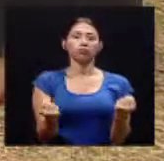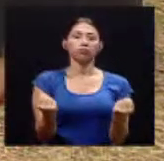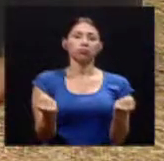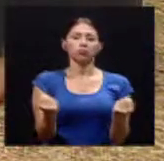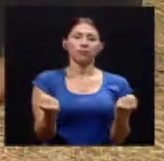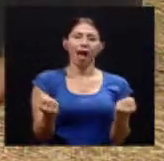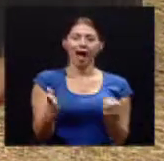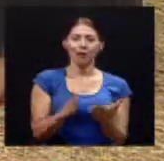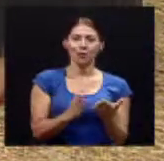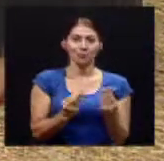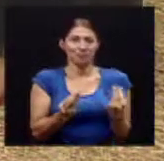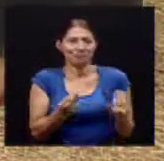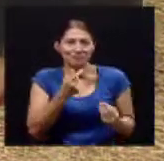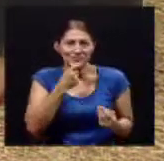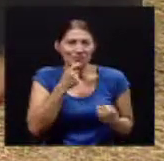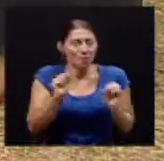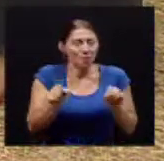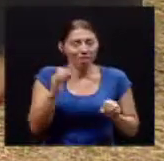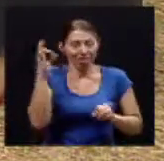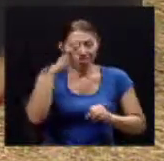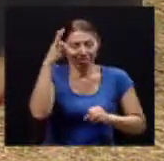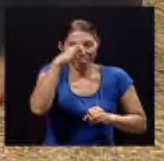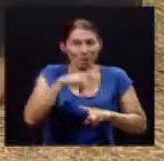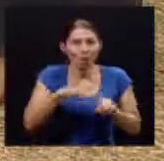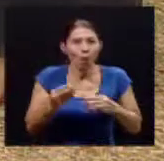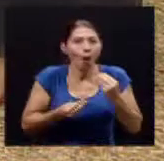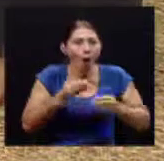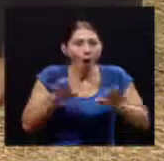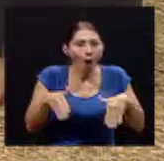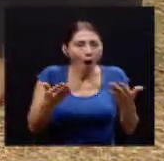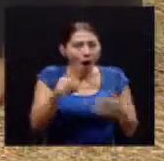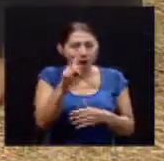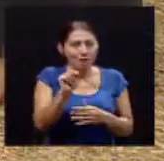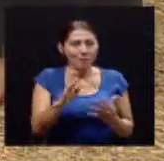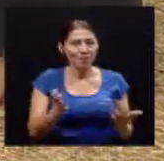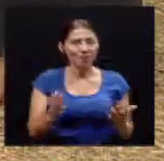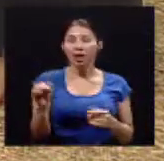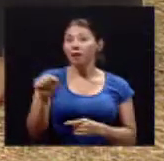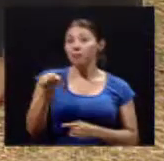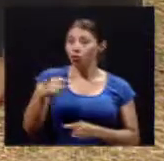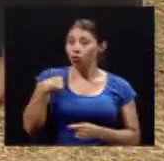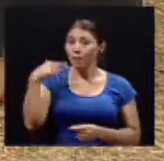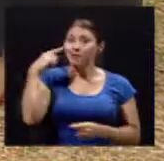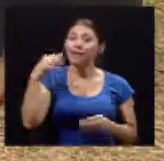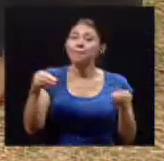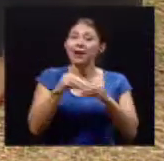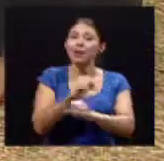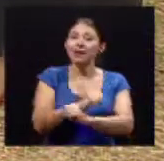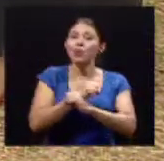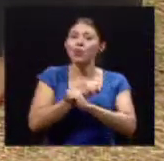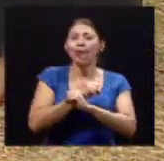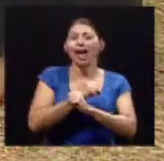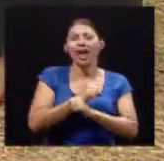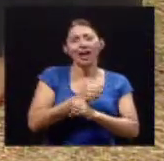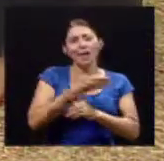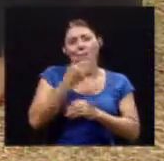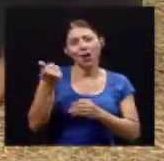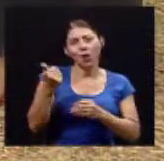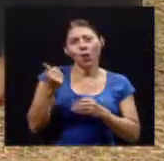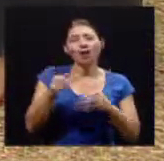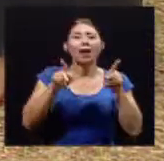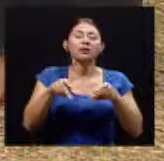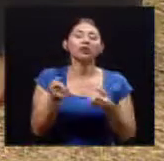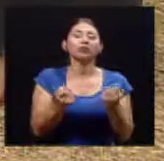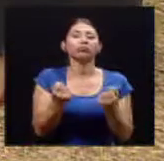distraerlo pero no sé no sé incluso yo pensaría que es más seguro que cada cierto tiempo se bajen del carro y así no les